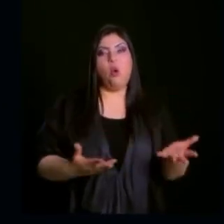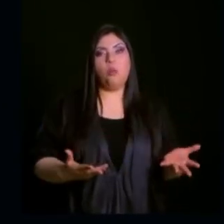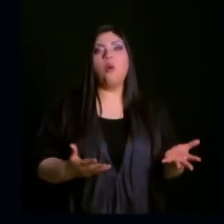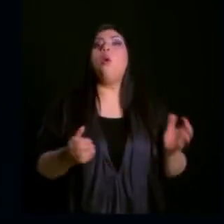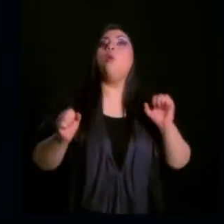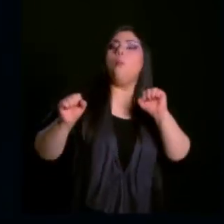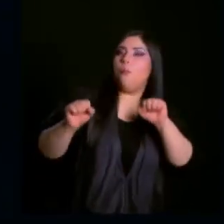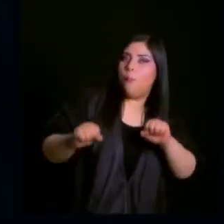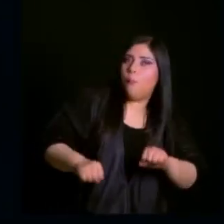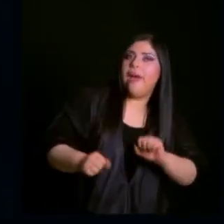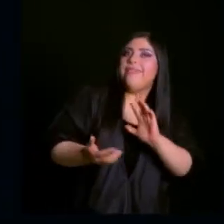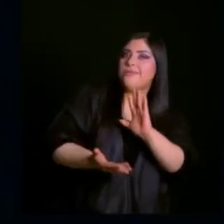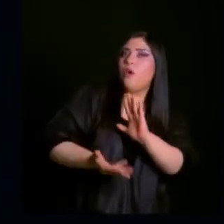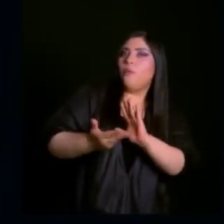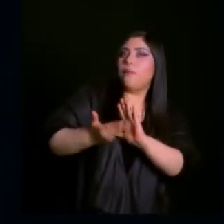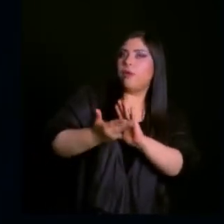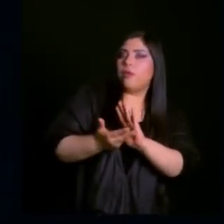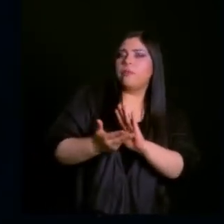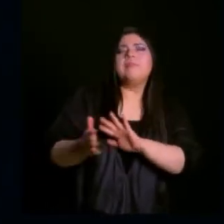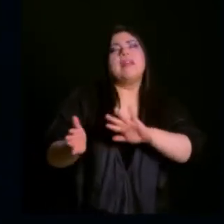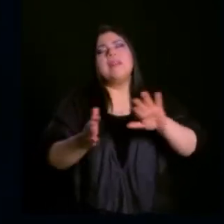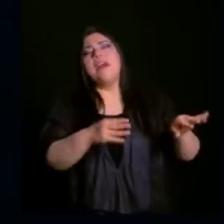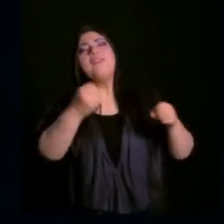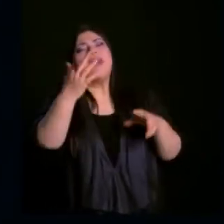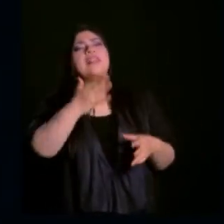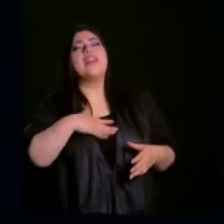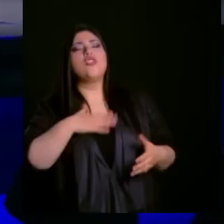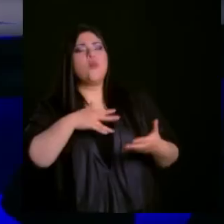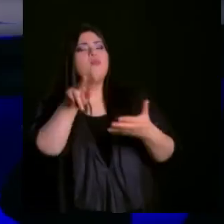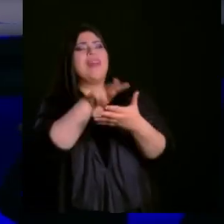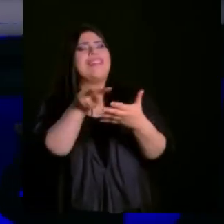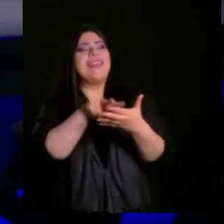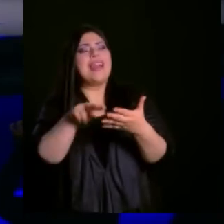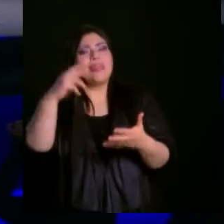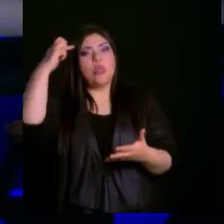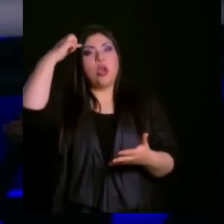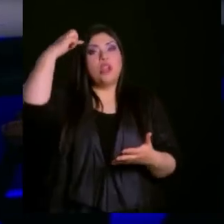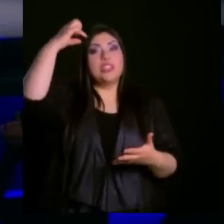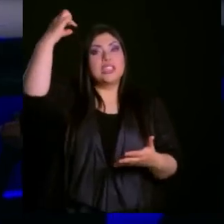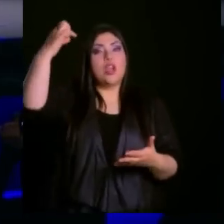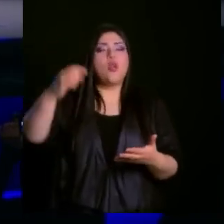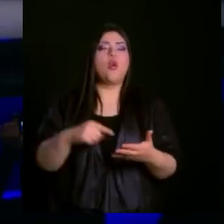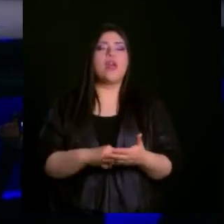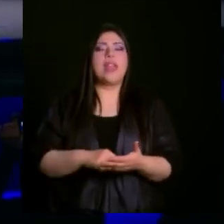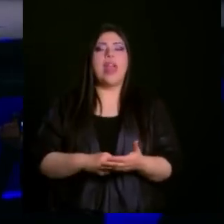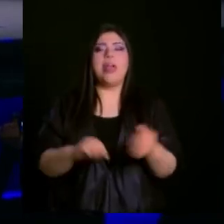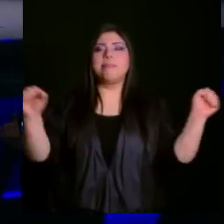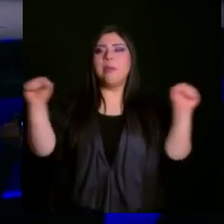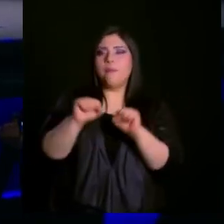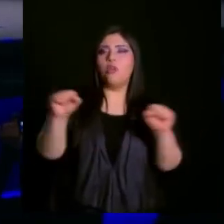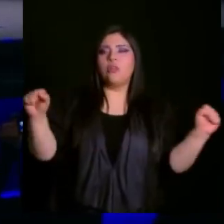Leyendo de la psicología de los deportes, se dice que un golfista,